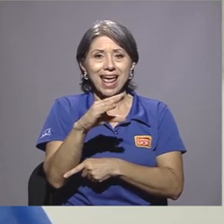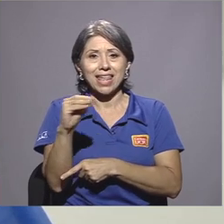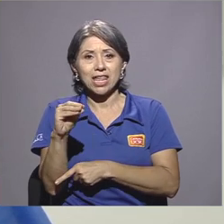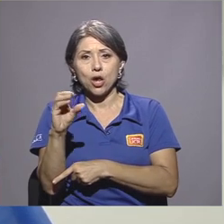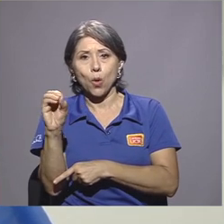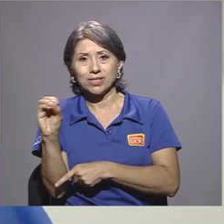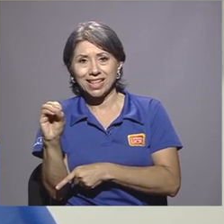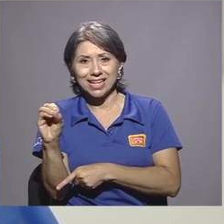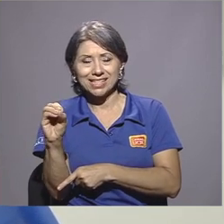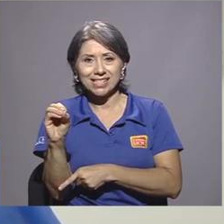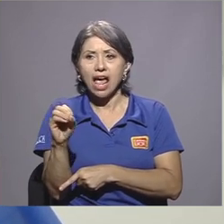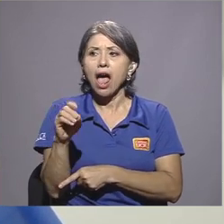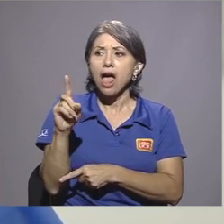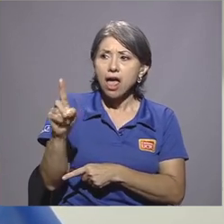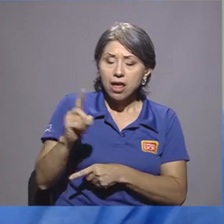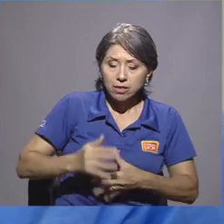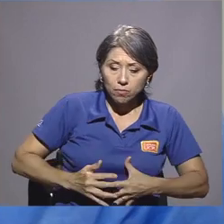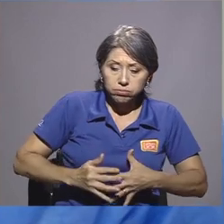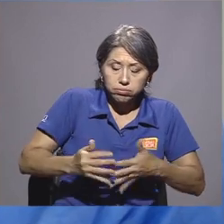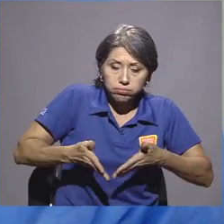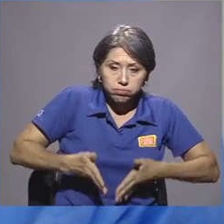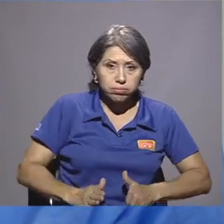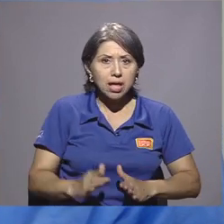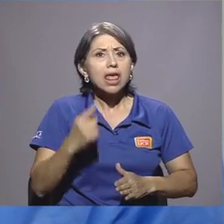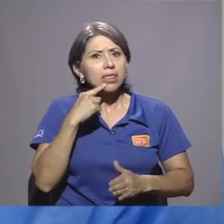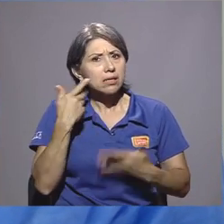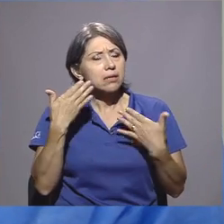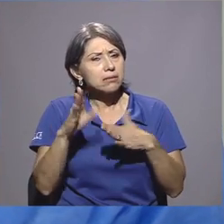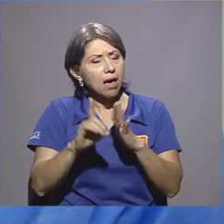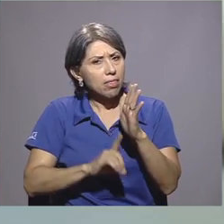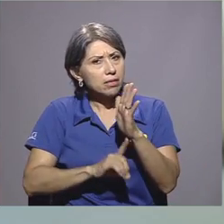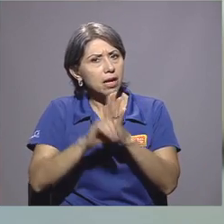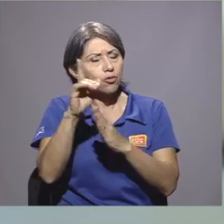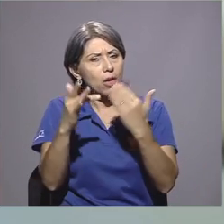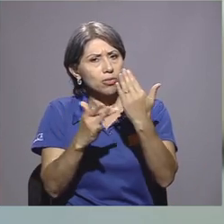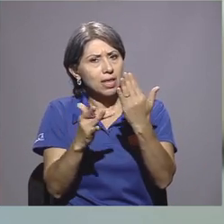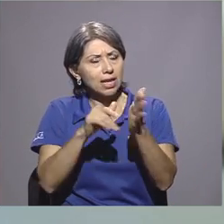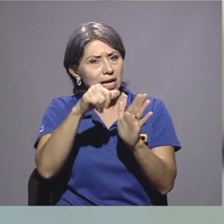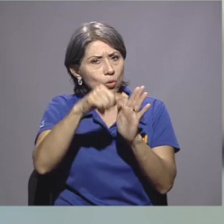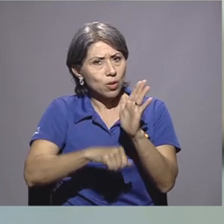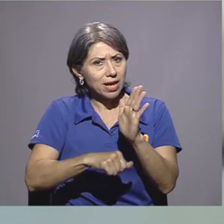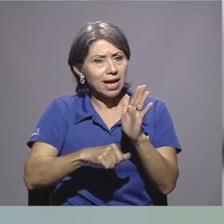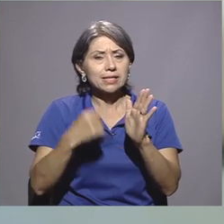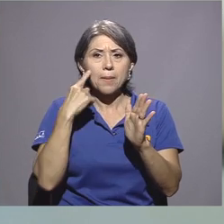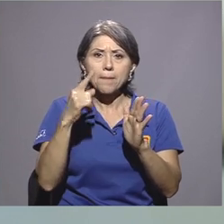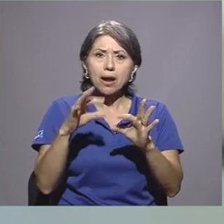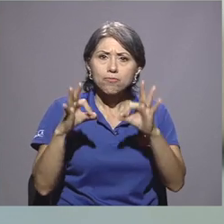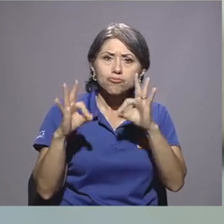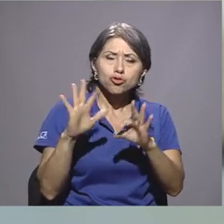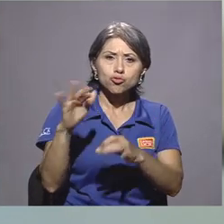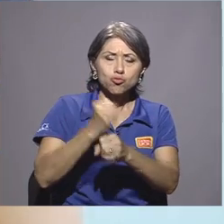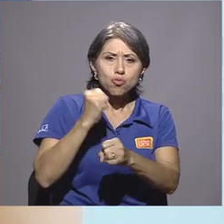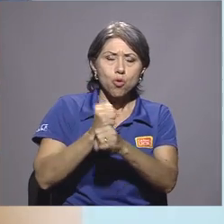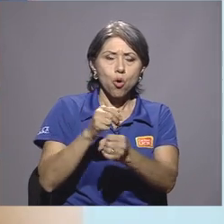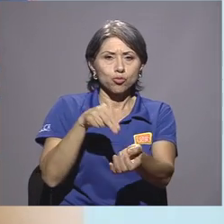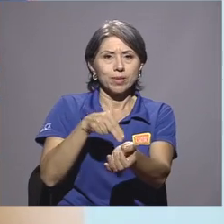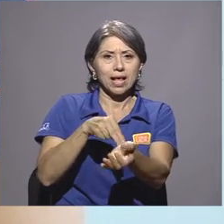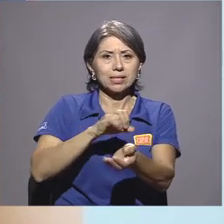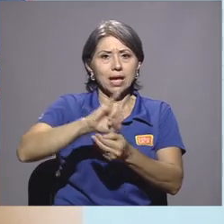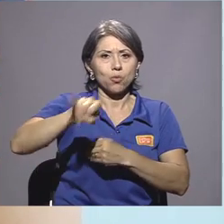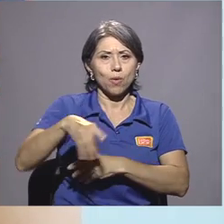técnicas quirúrgicas que le han servido en el ejercicio de su profesión en el Hospital San Juan de Dios. Es una experiencia